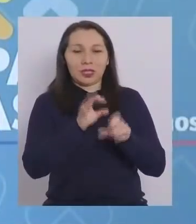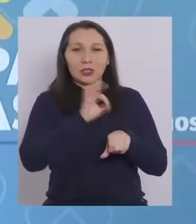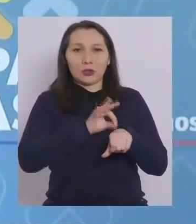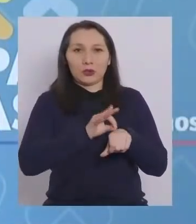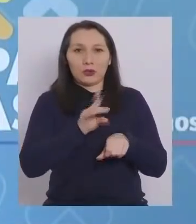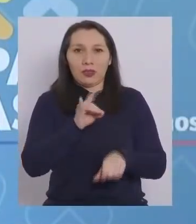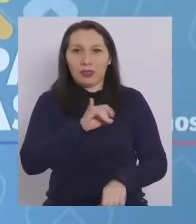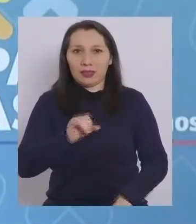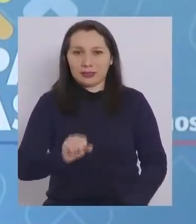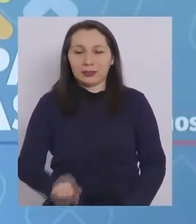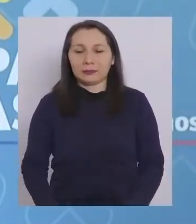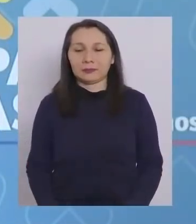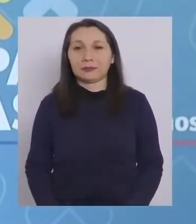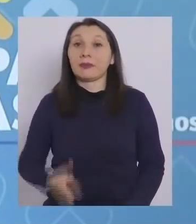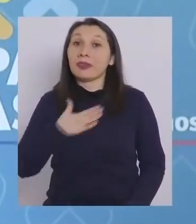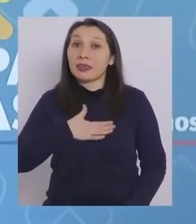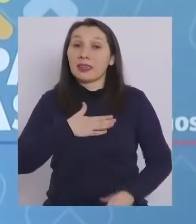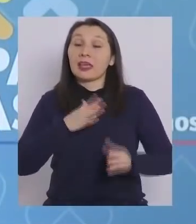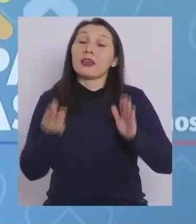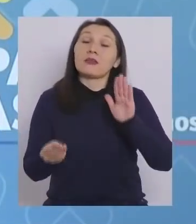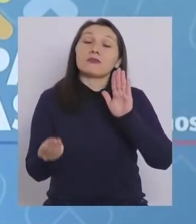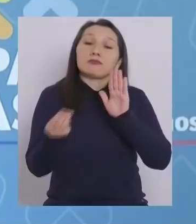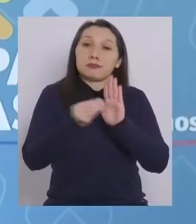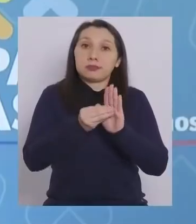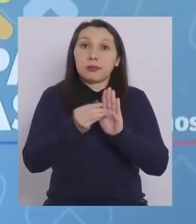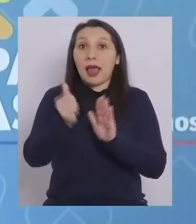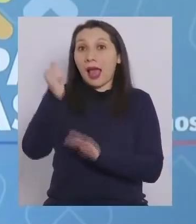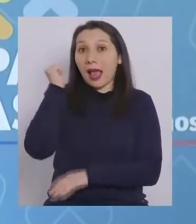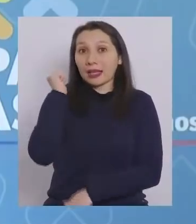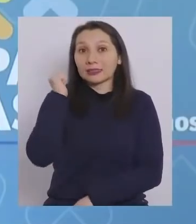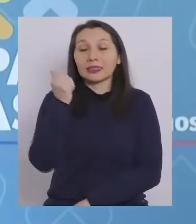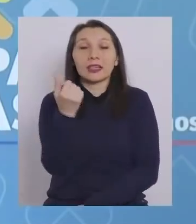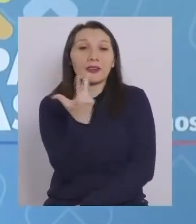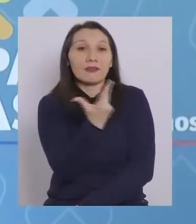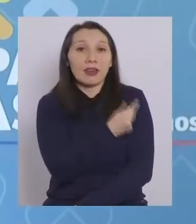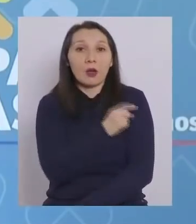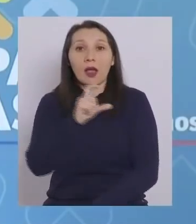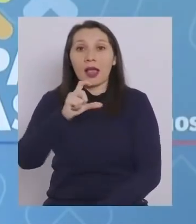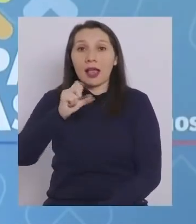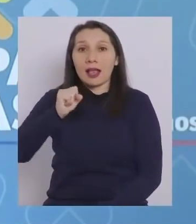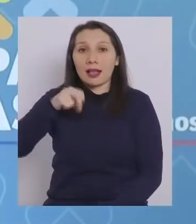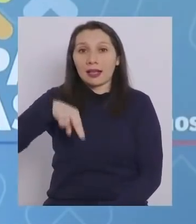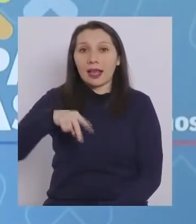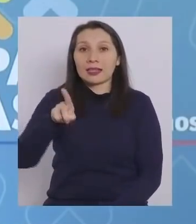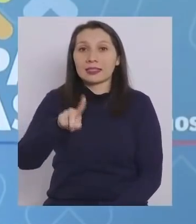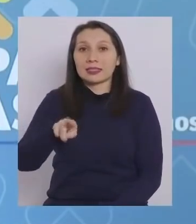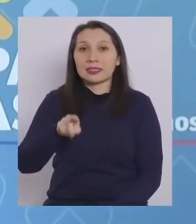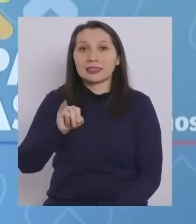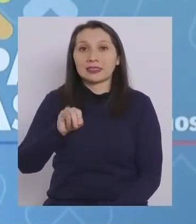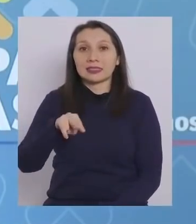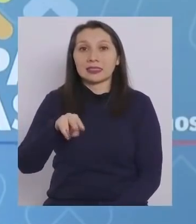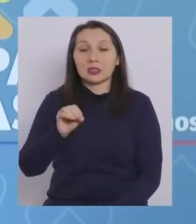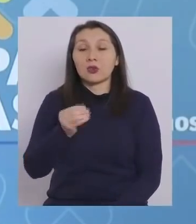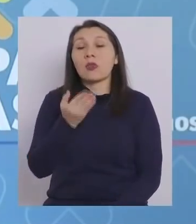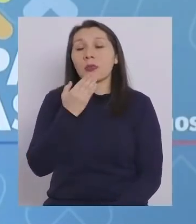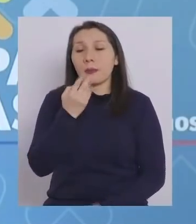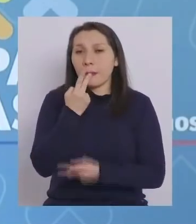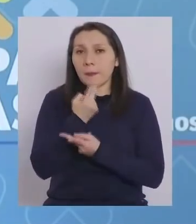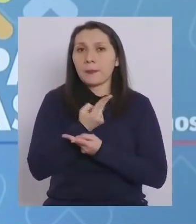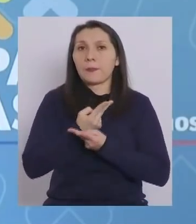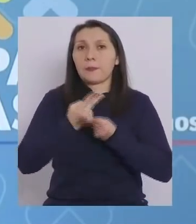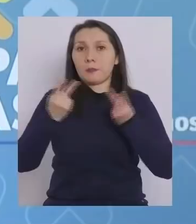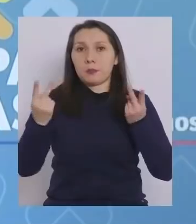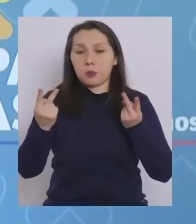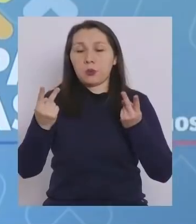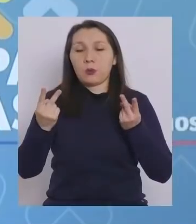doctora Daza. Quisiera agregar que en el día de ayer, vacuna CanSino también anunció que va